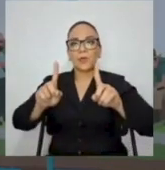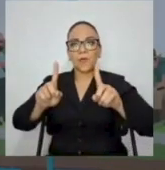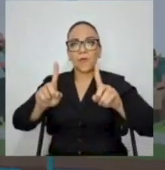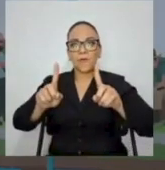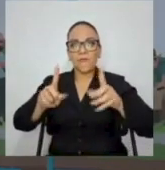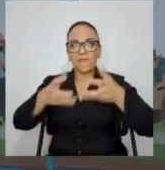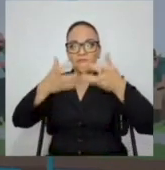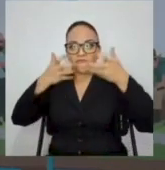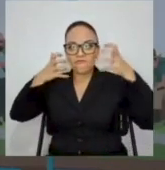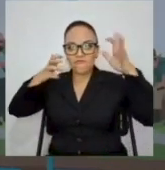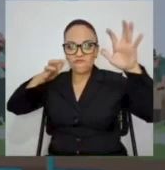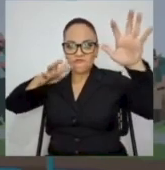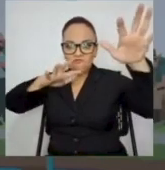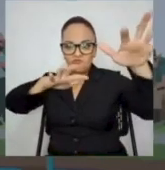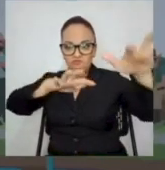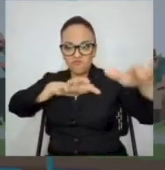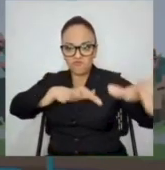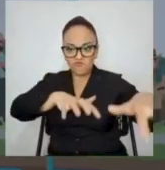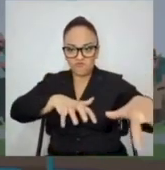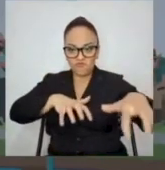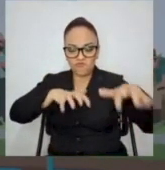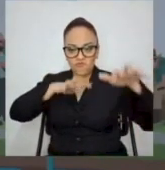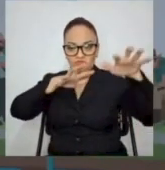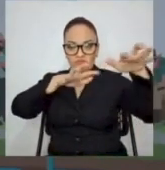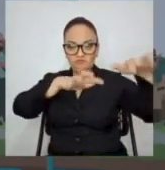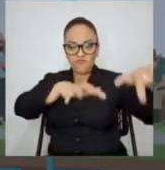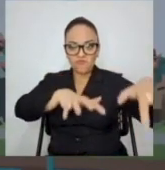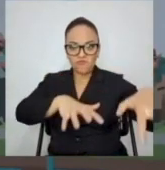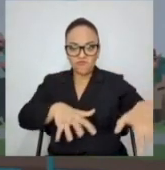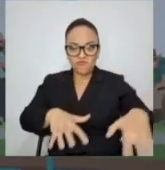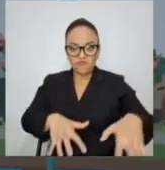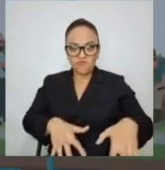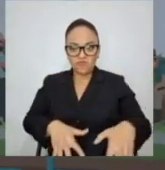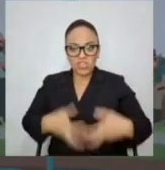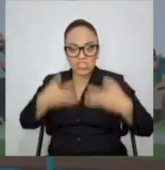el tigre, el pintado,